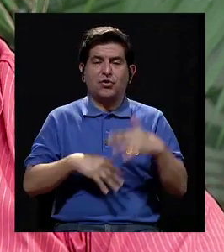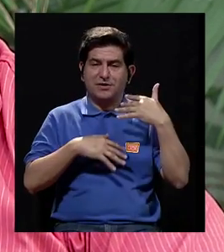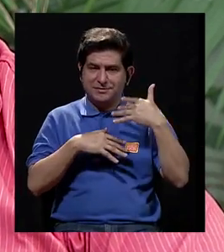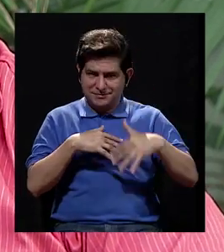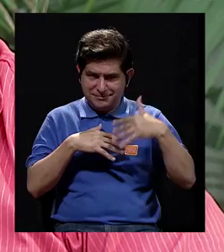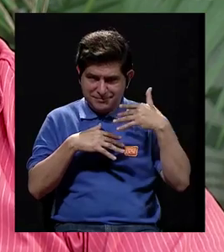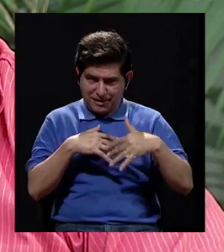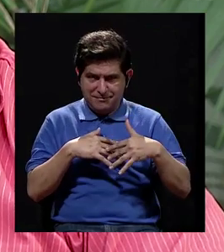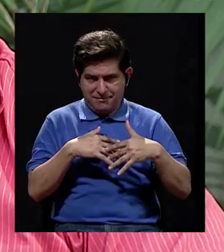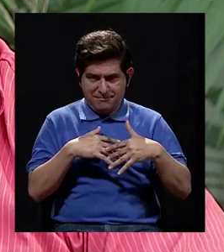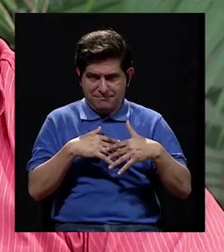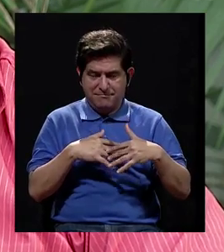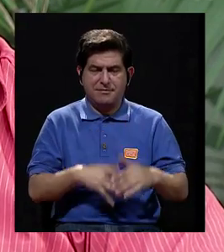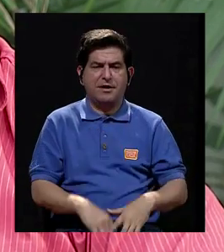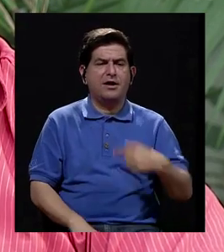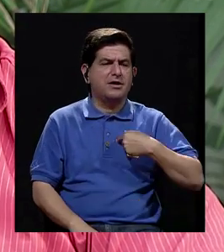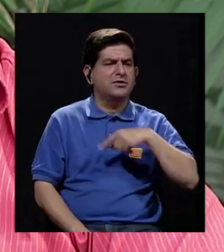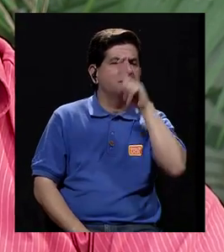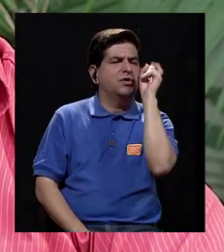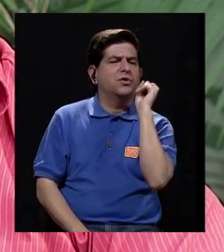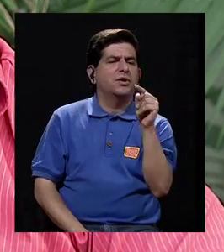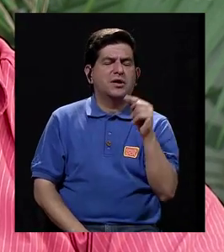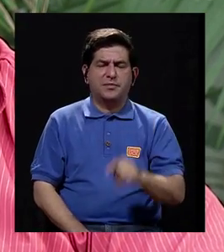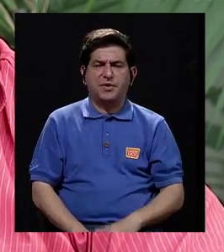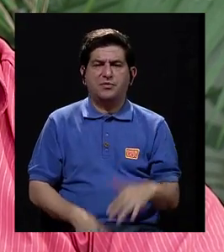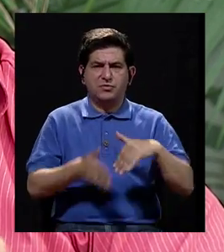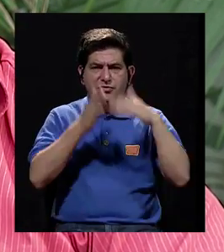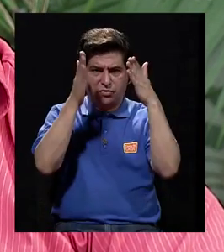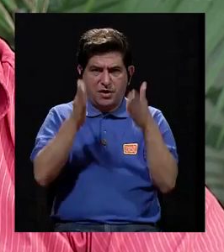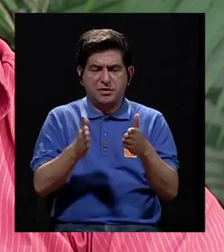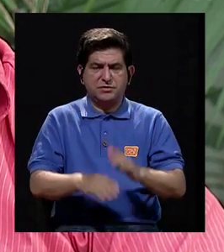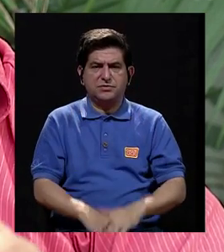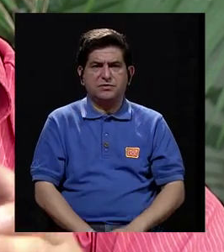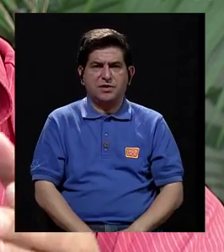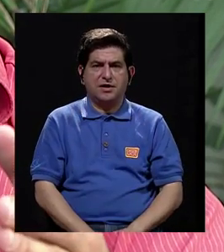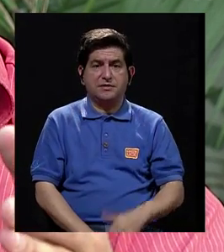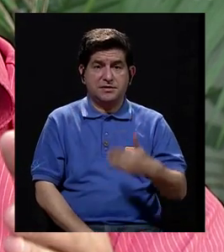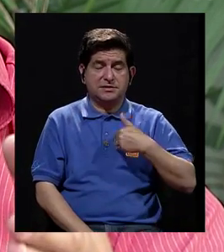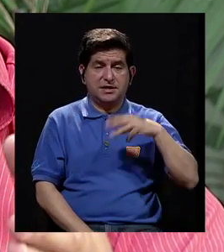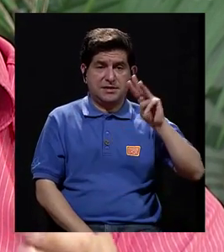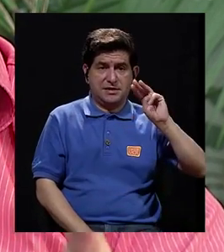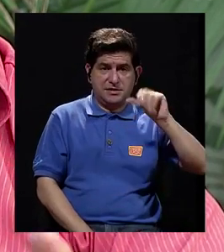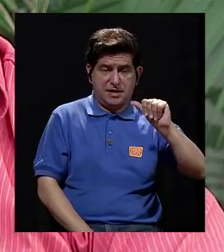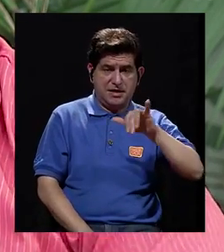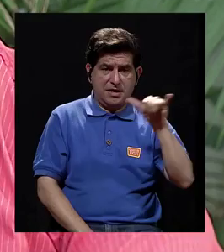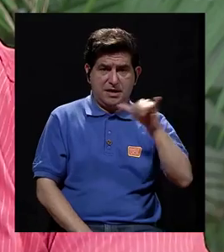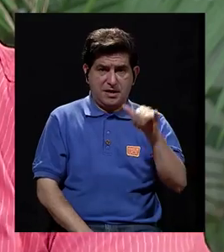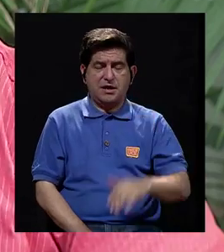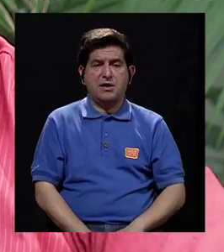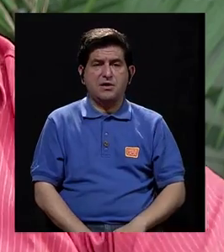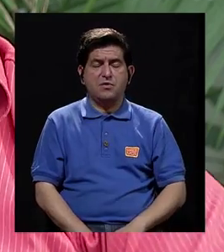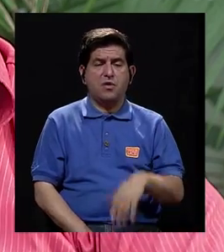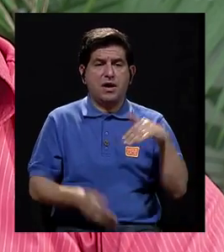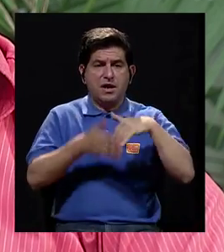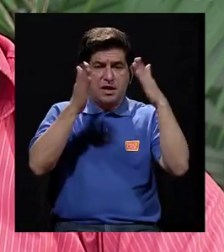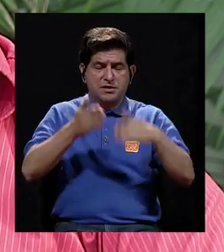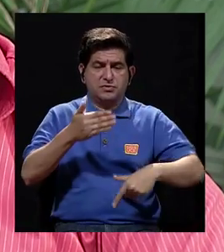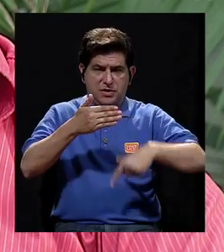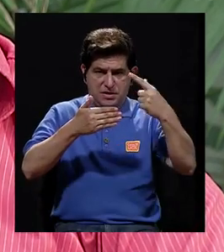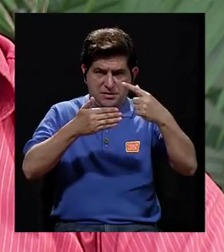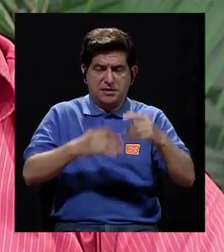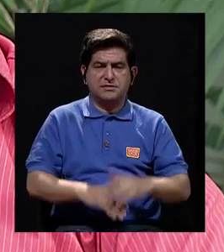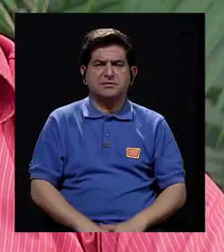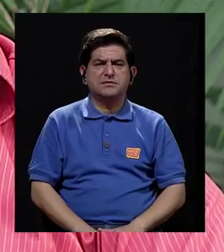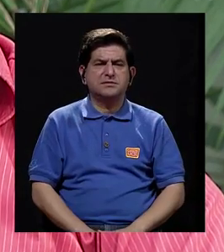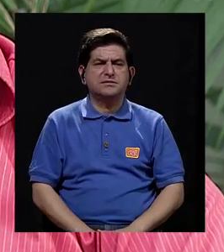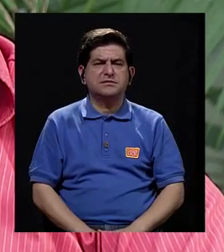primero es un sangrado, ¿verdad? Yo a veces les pregunto a mis estudiantes, tanto en la maestría como los estudiantes de grado, les